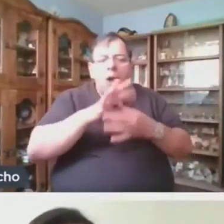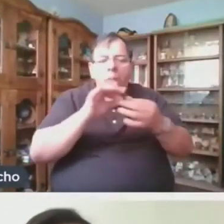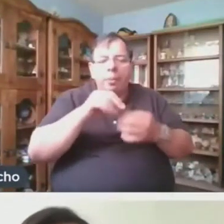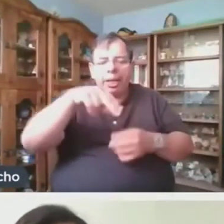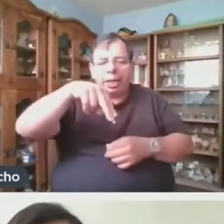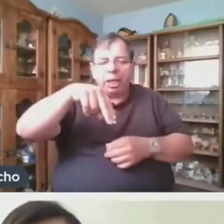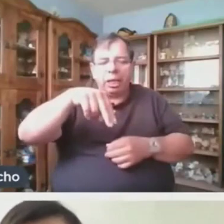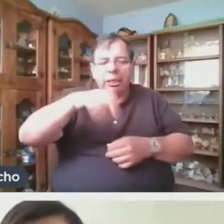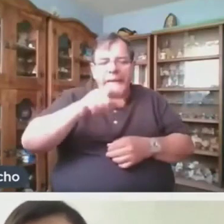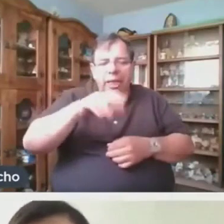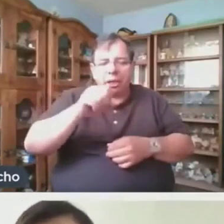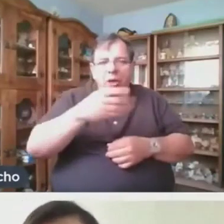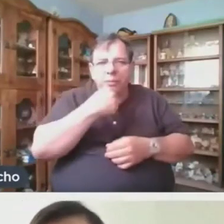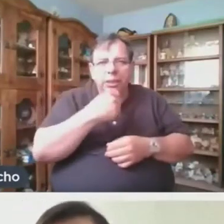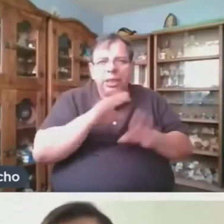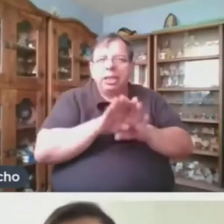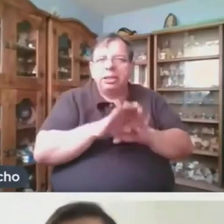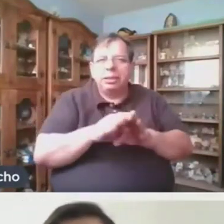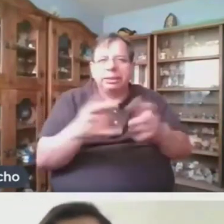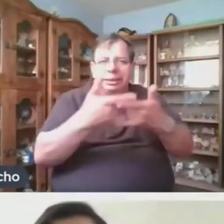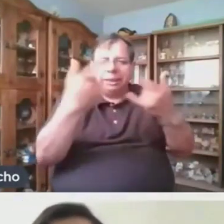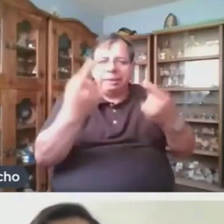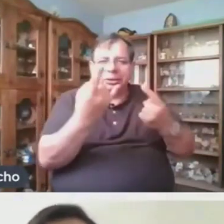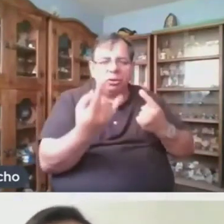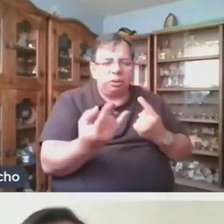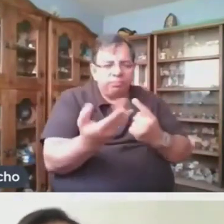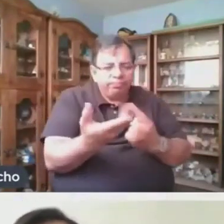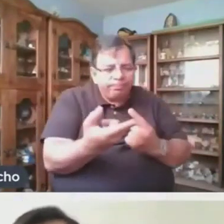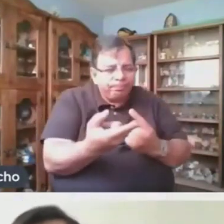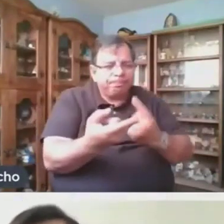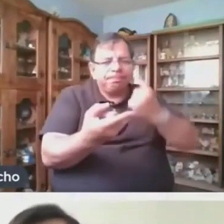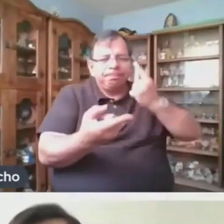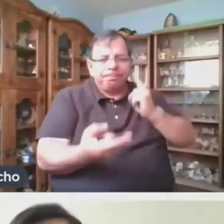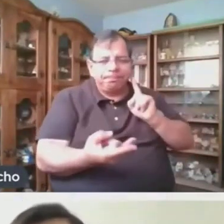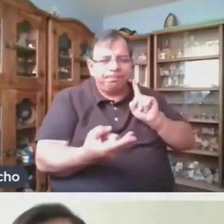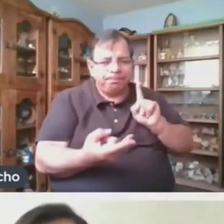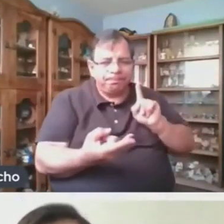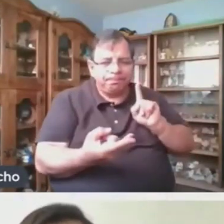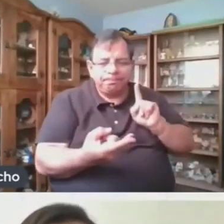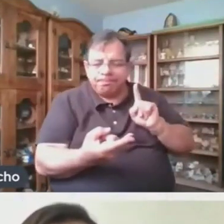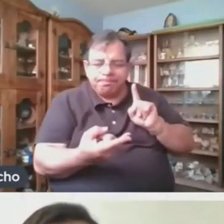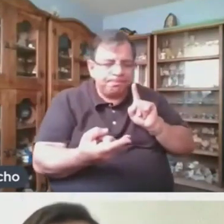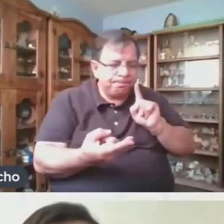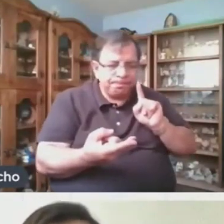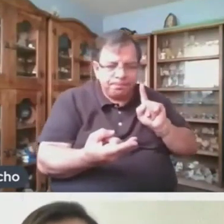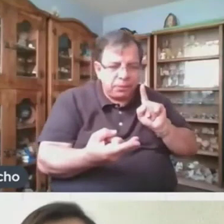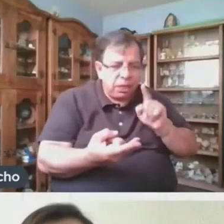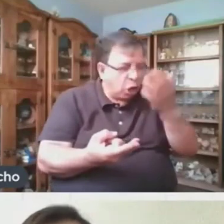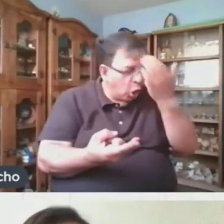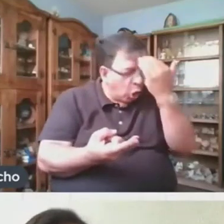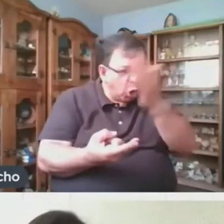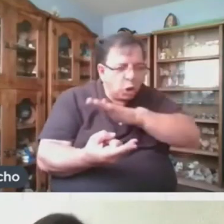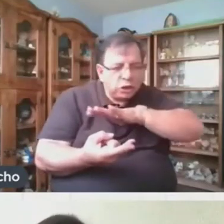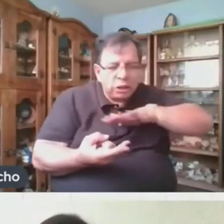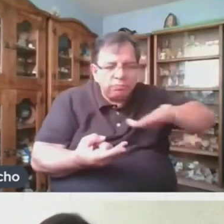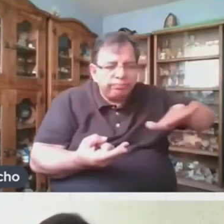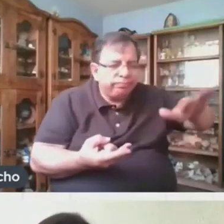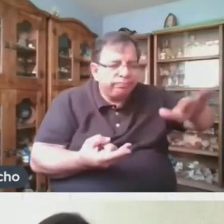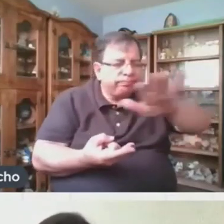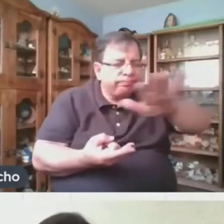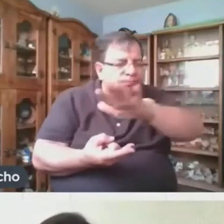Ya Que Es Aquel Que Ve Todo Por Encima De Los Personajes Y Conoce Todo Lo Que Sucede